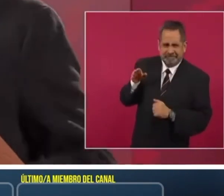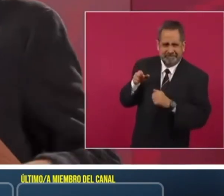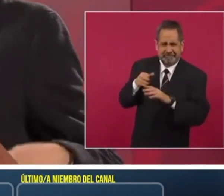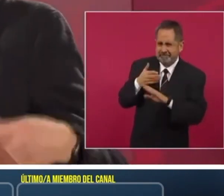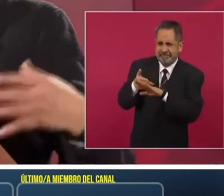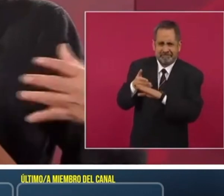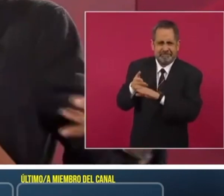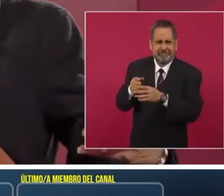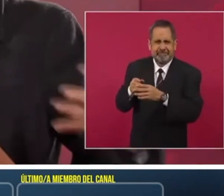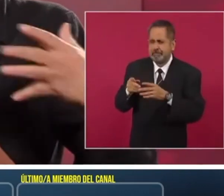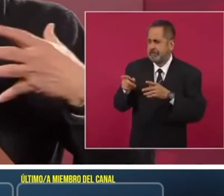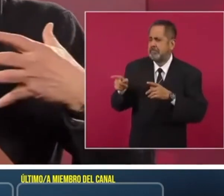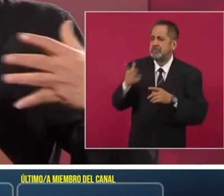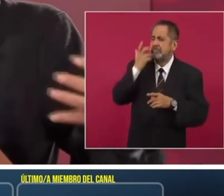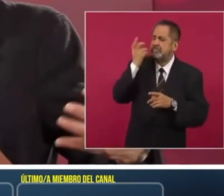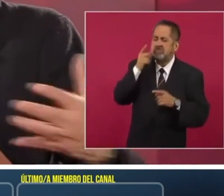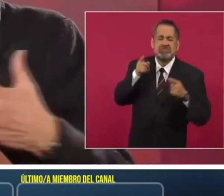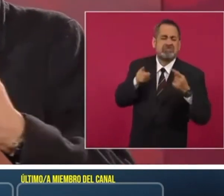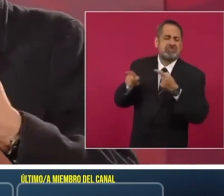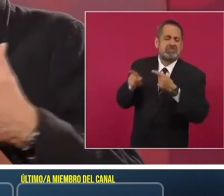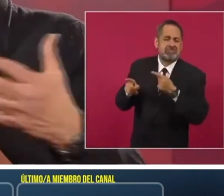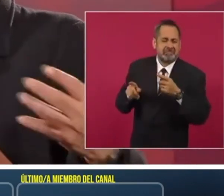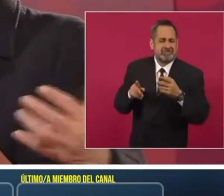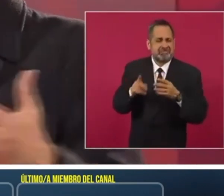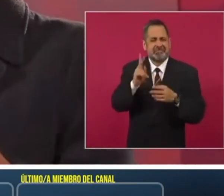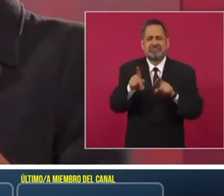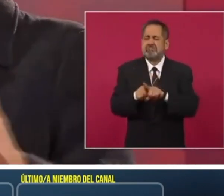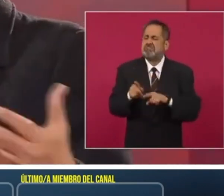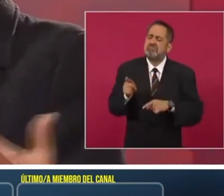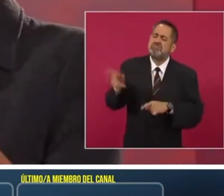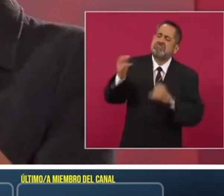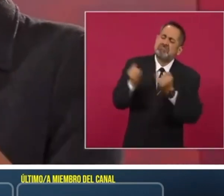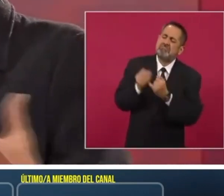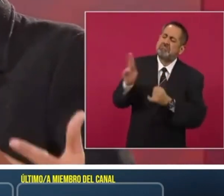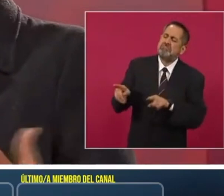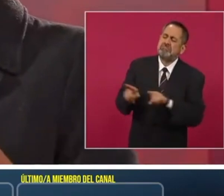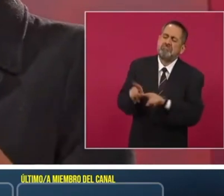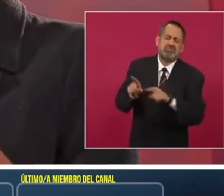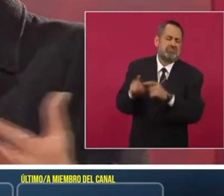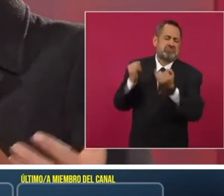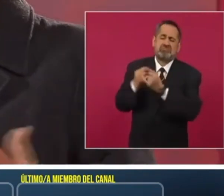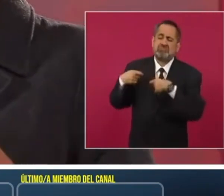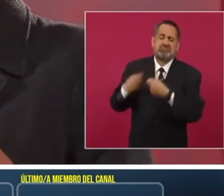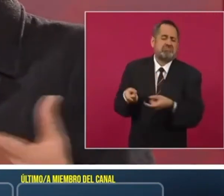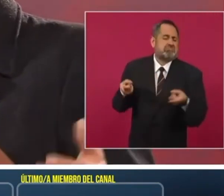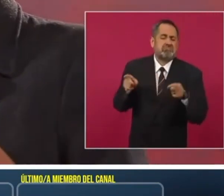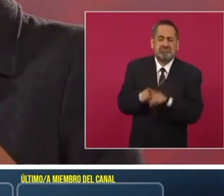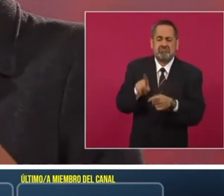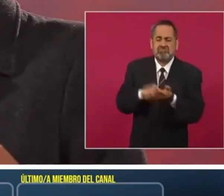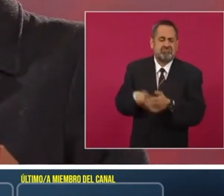queriendo equiparar, como diciendo, son iguales, es lo mismo.